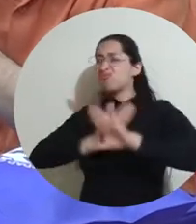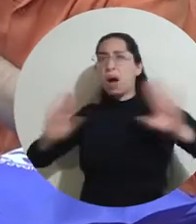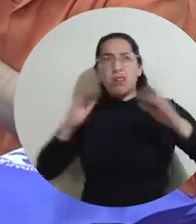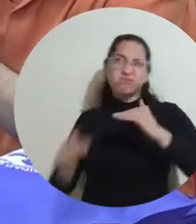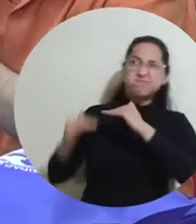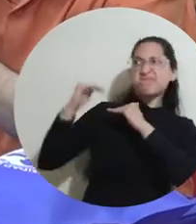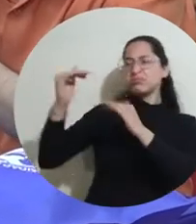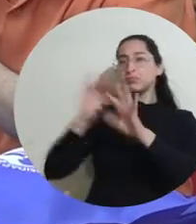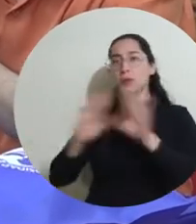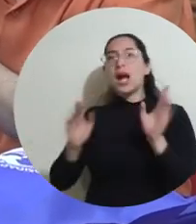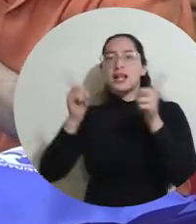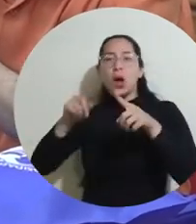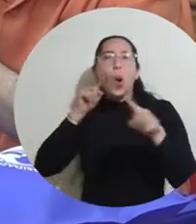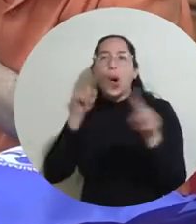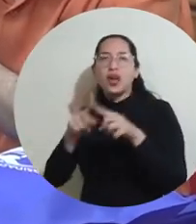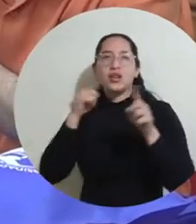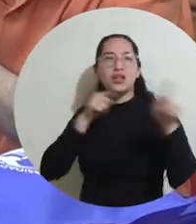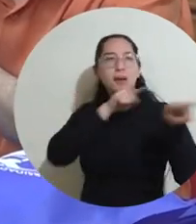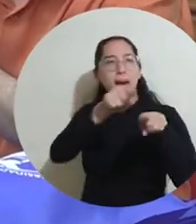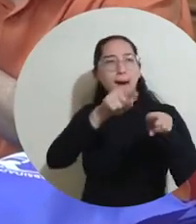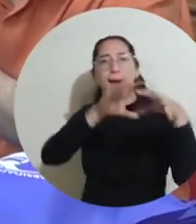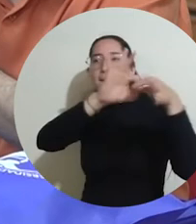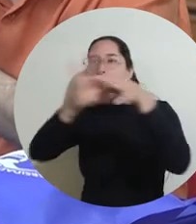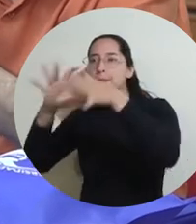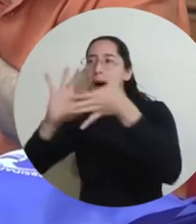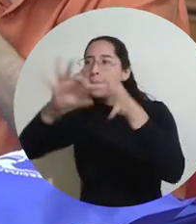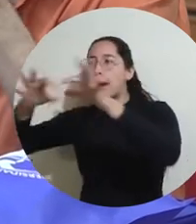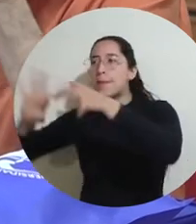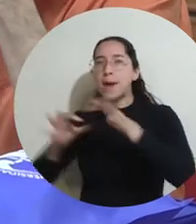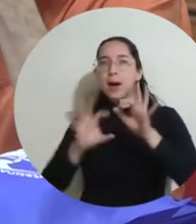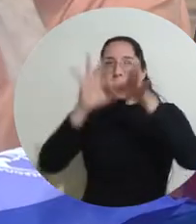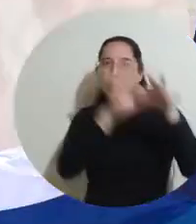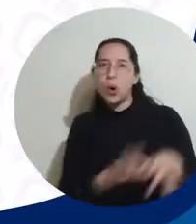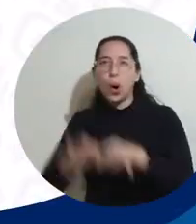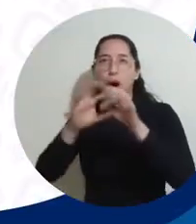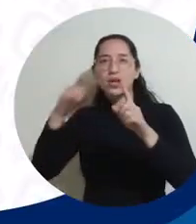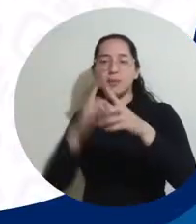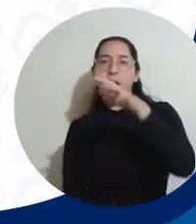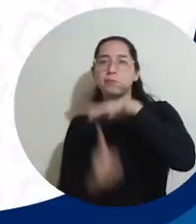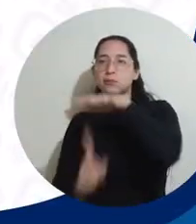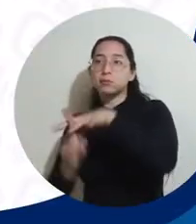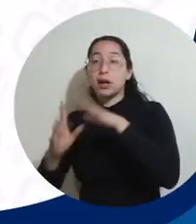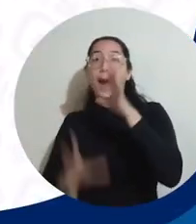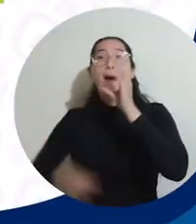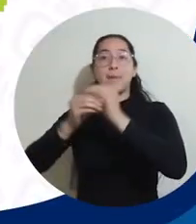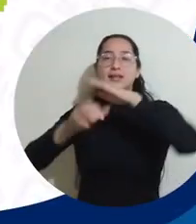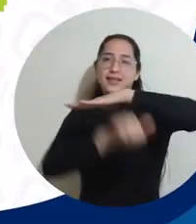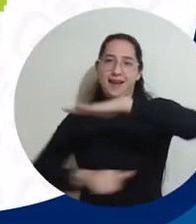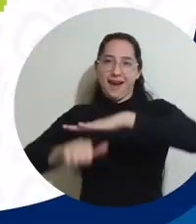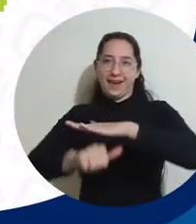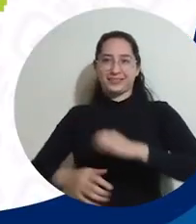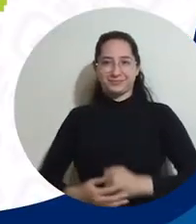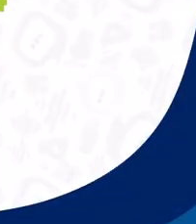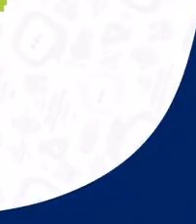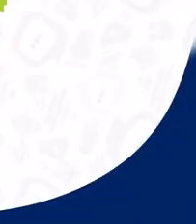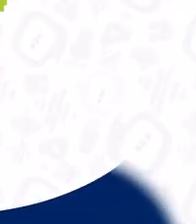sino crear más redes, más alianzas y sobre todo integrar otras áreas del conocimiento. Aún más independiente e innovadora.